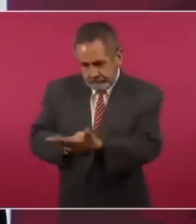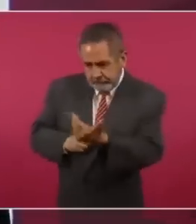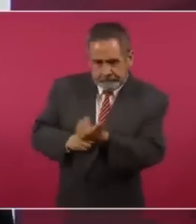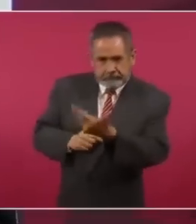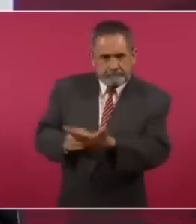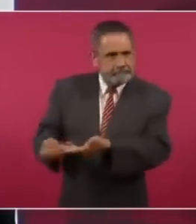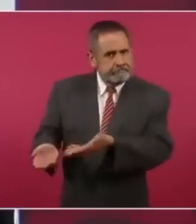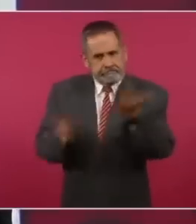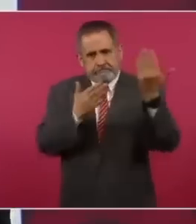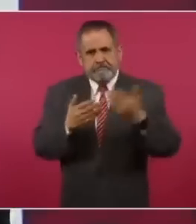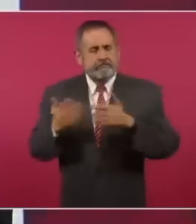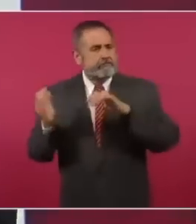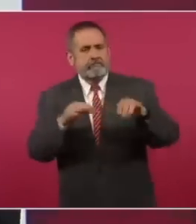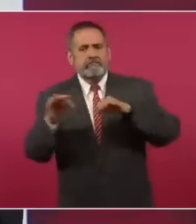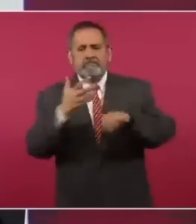y se los llevan.